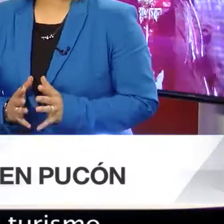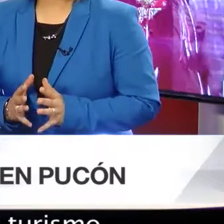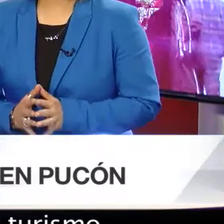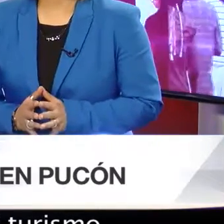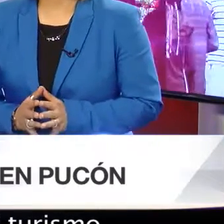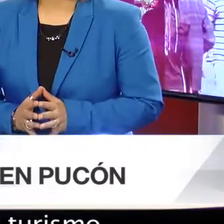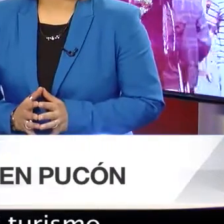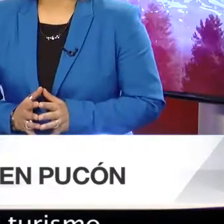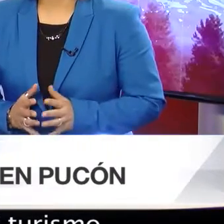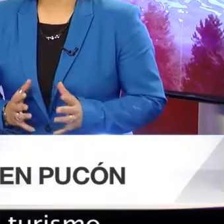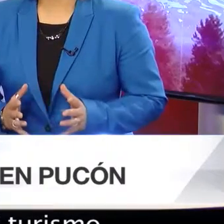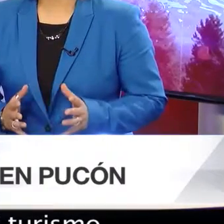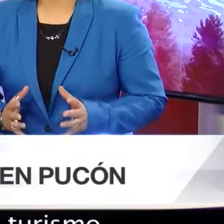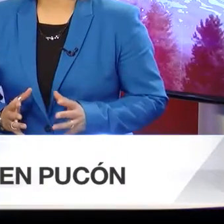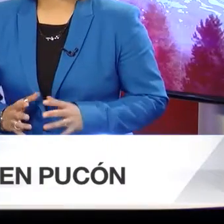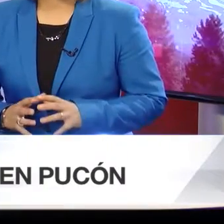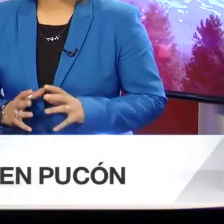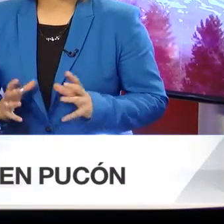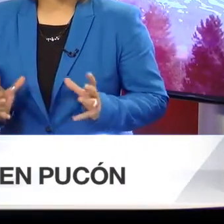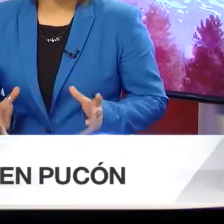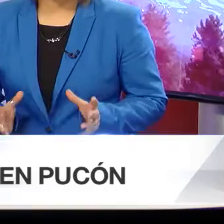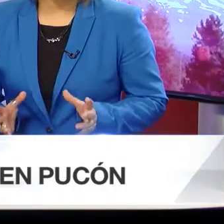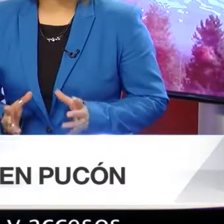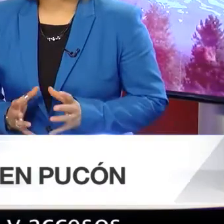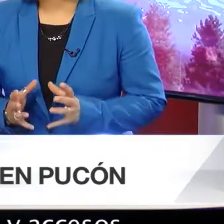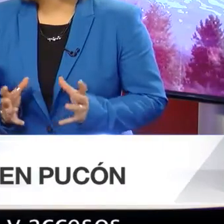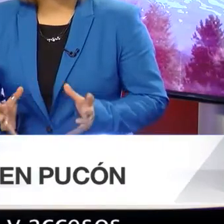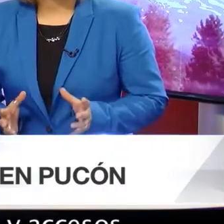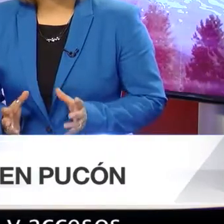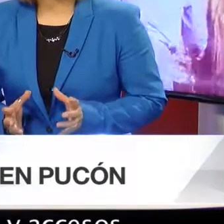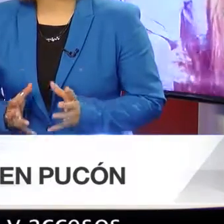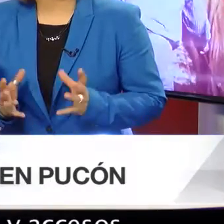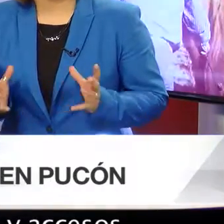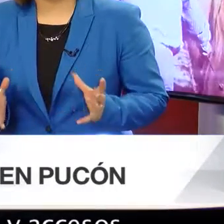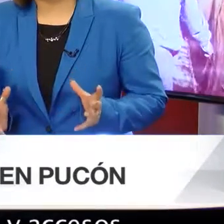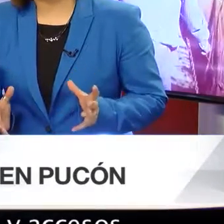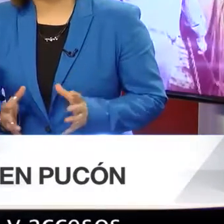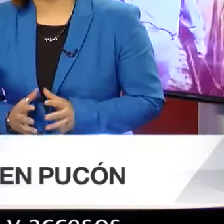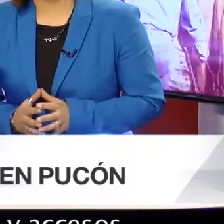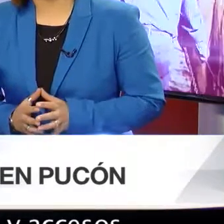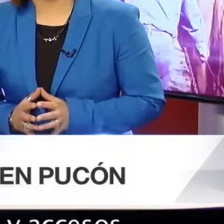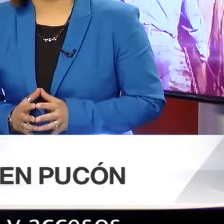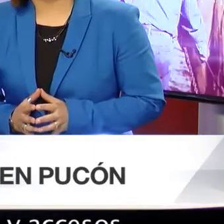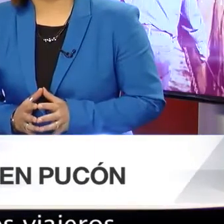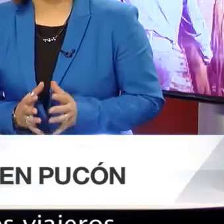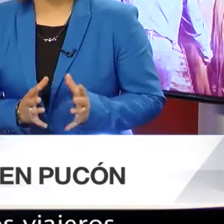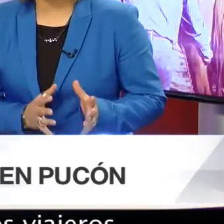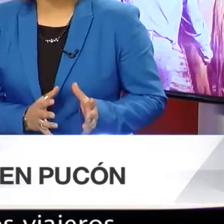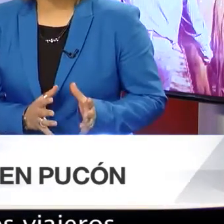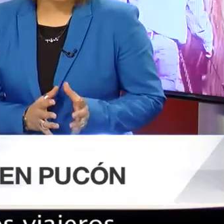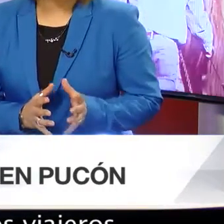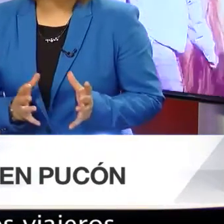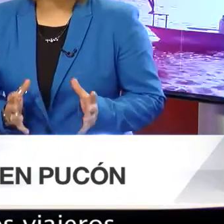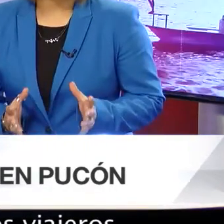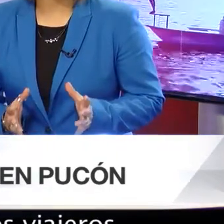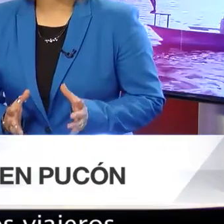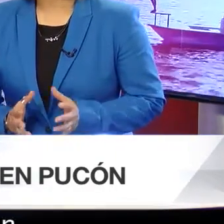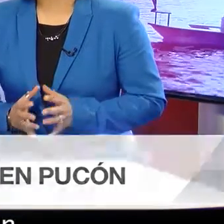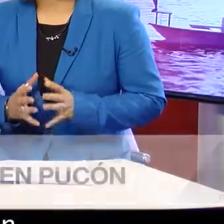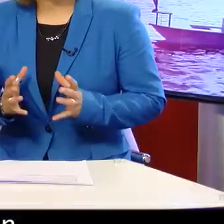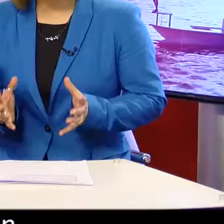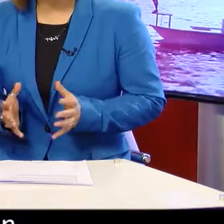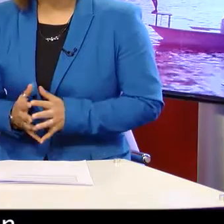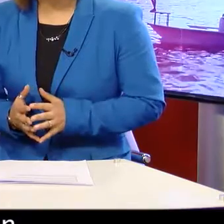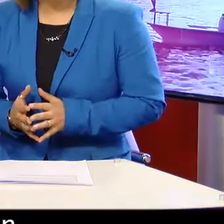está trabajando para que el turismo sea más inclusivo. Modificar las construcciones y accesos a edificios de interés para los viajeros